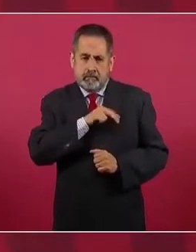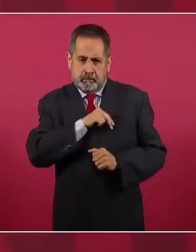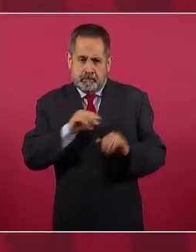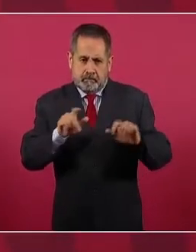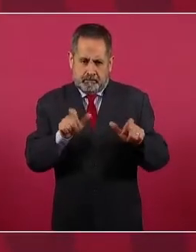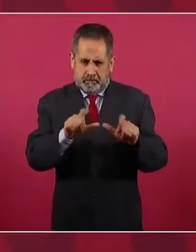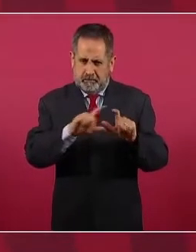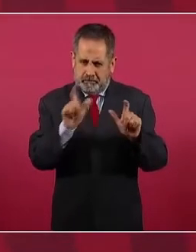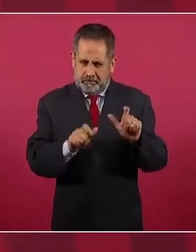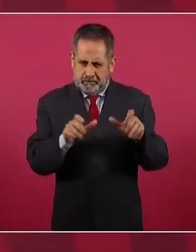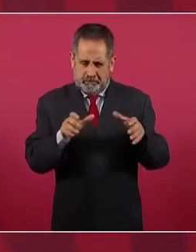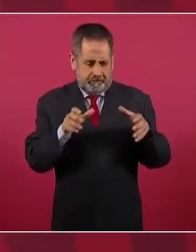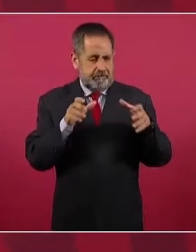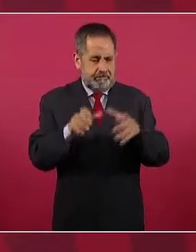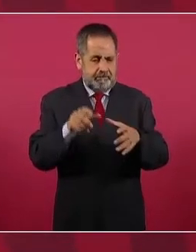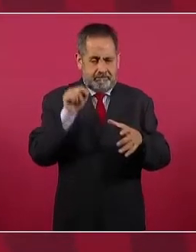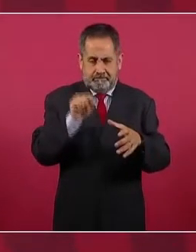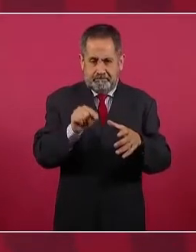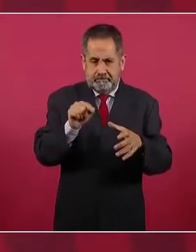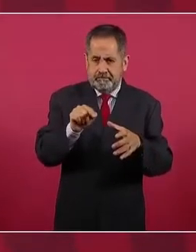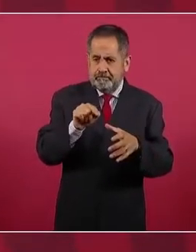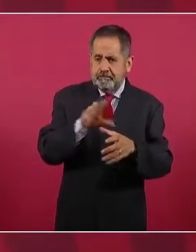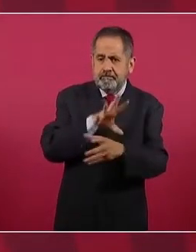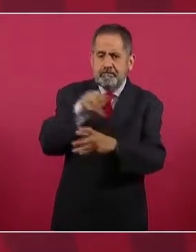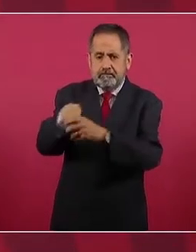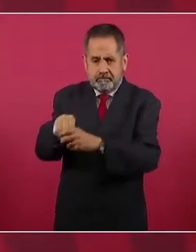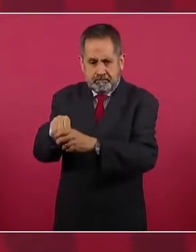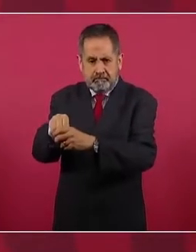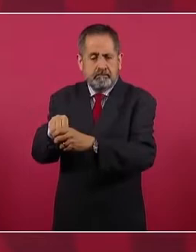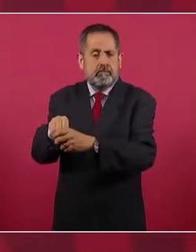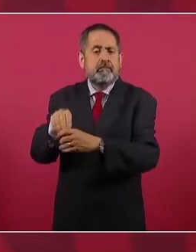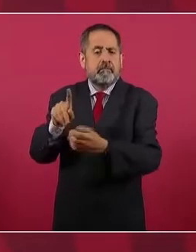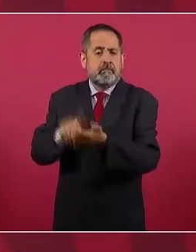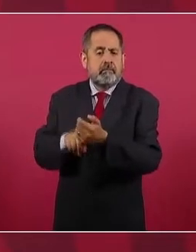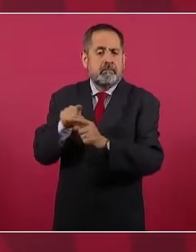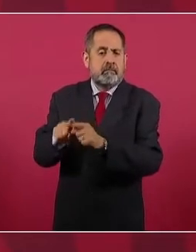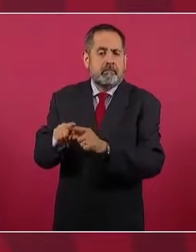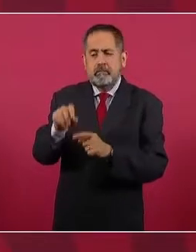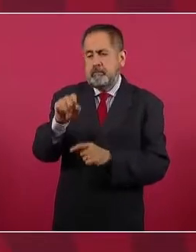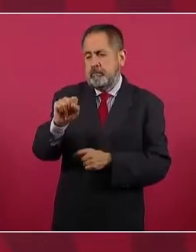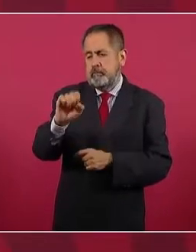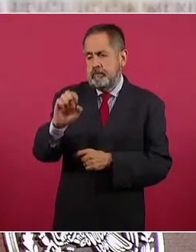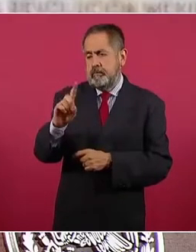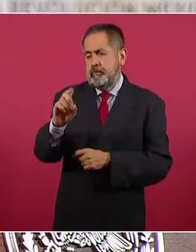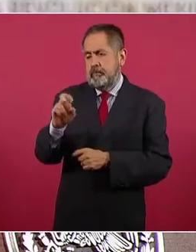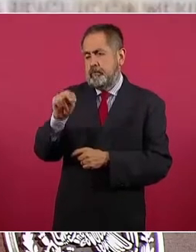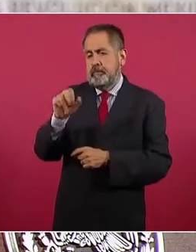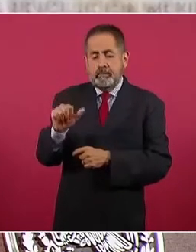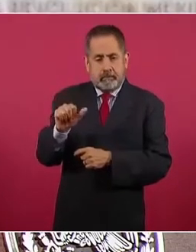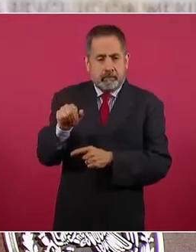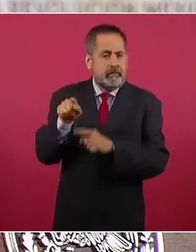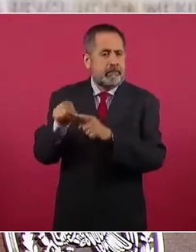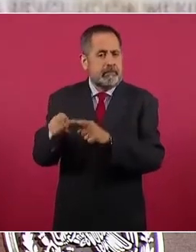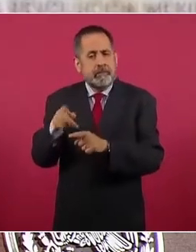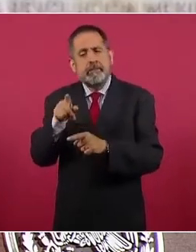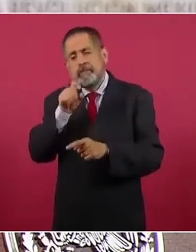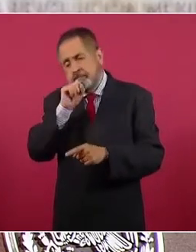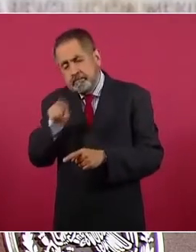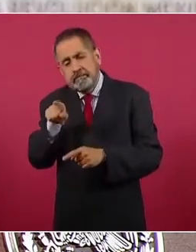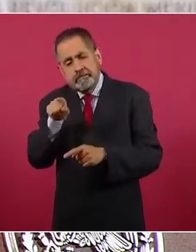dependiendo de la Secretaría de la Defensa, pero que también,